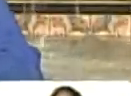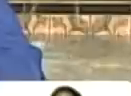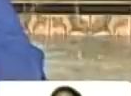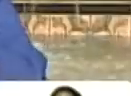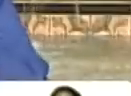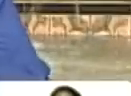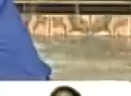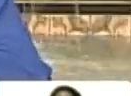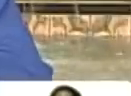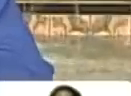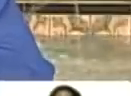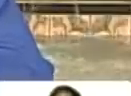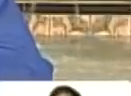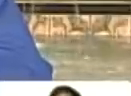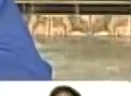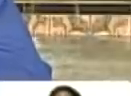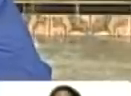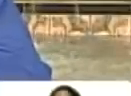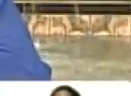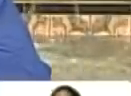Habrá alguien sensato